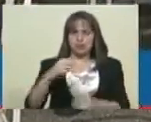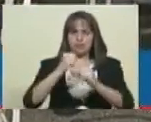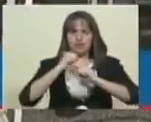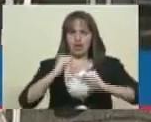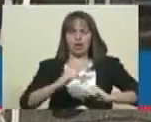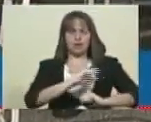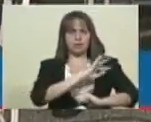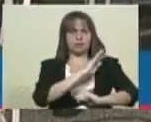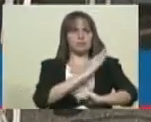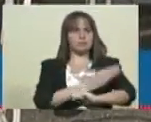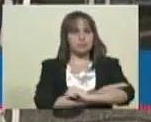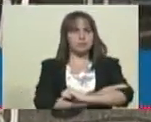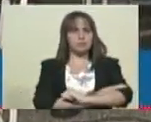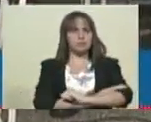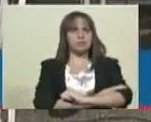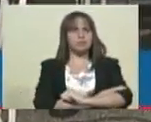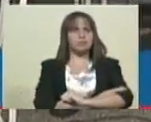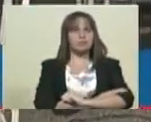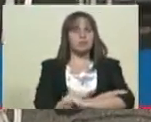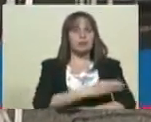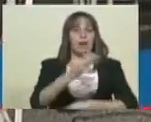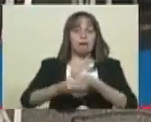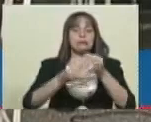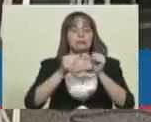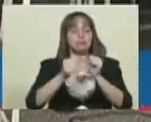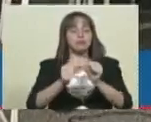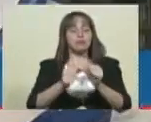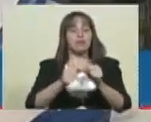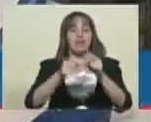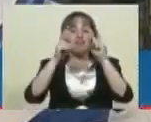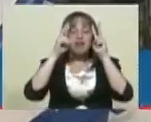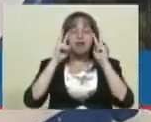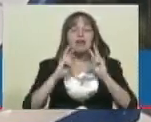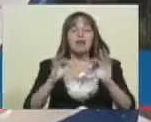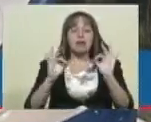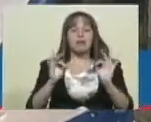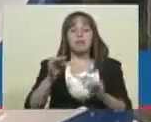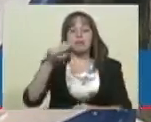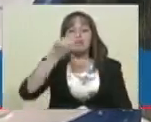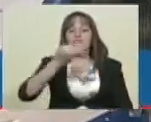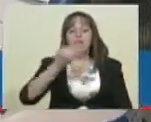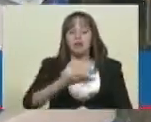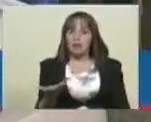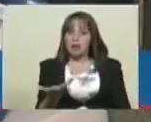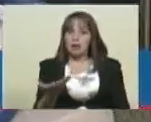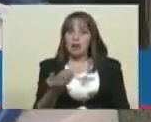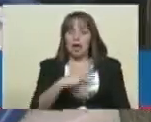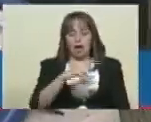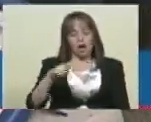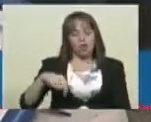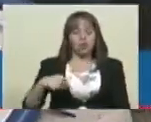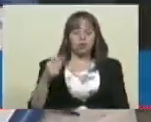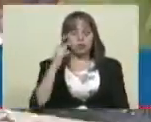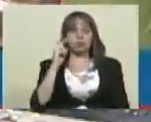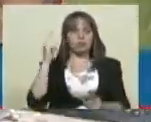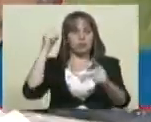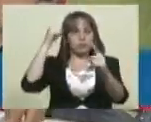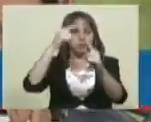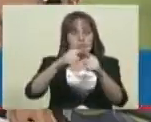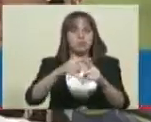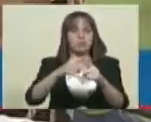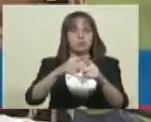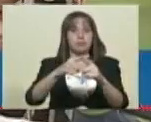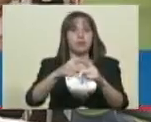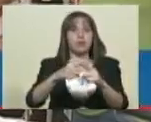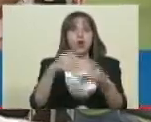fortaleza, una gran solidez, una gran seguridad, y eso es lo que nosotros estamos apuntando. Vamos